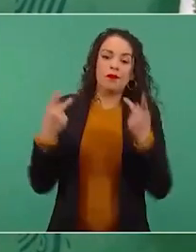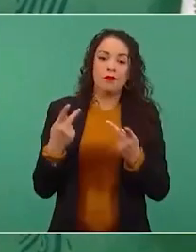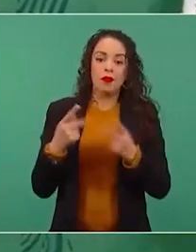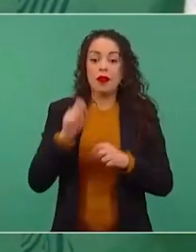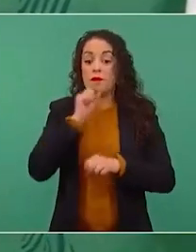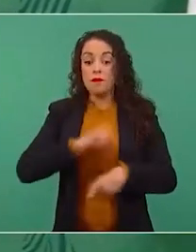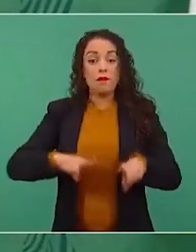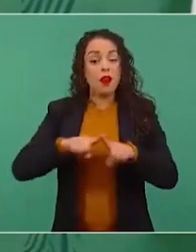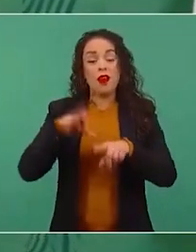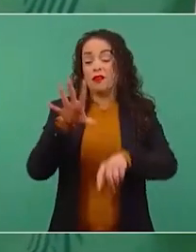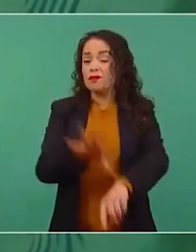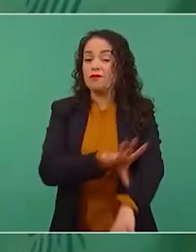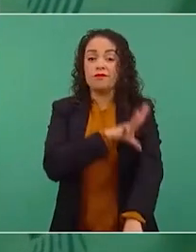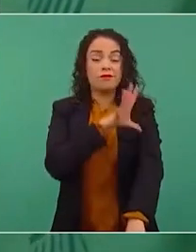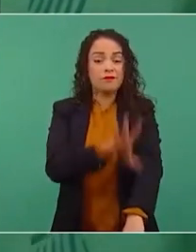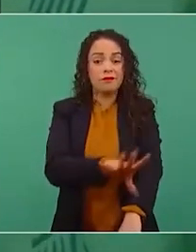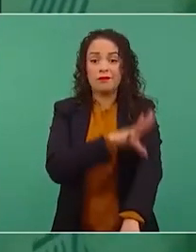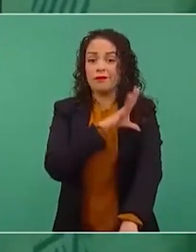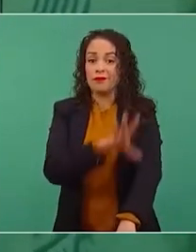eléctrica.